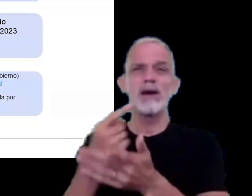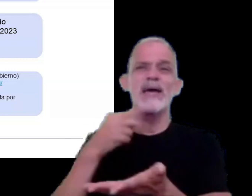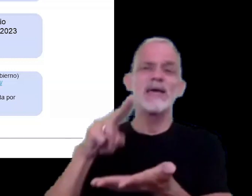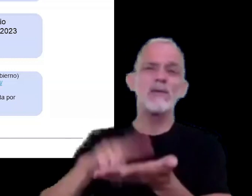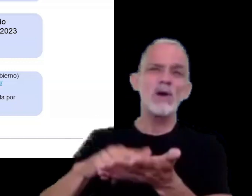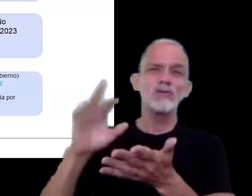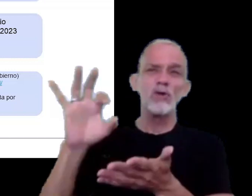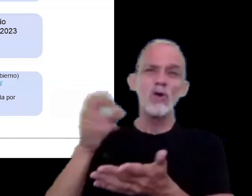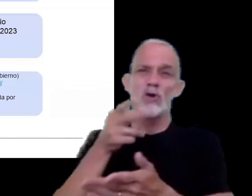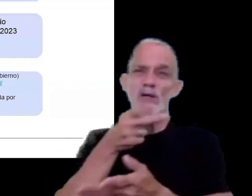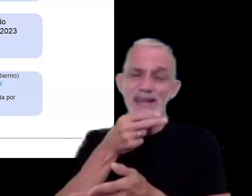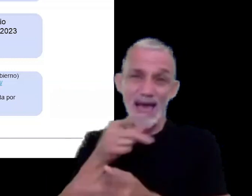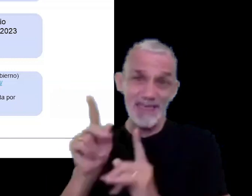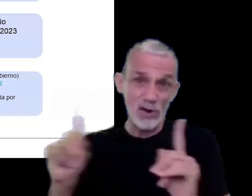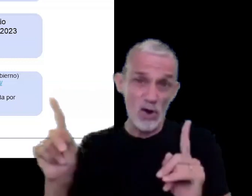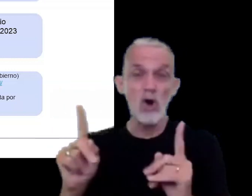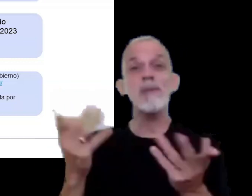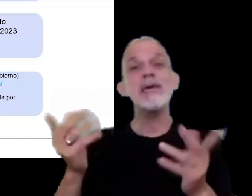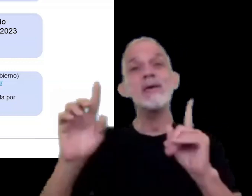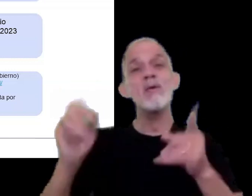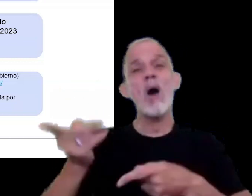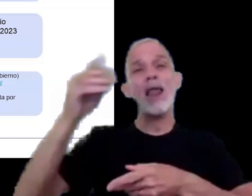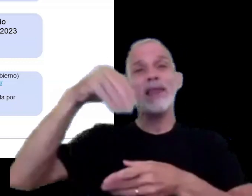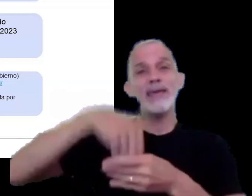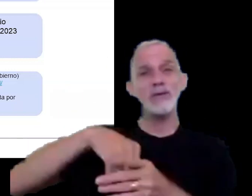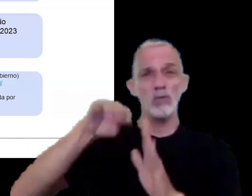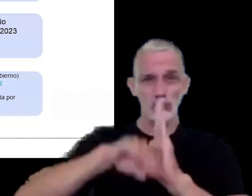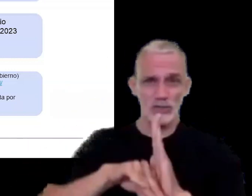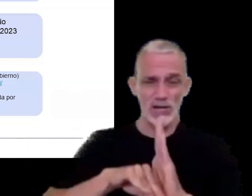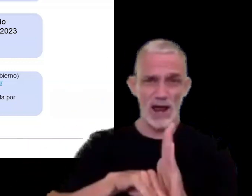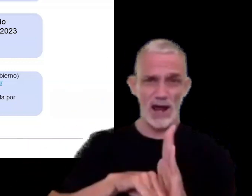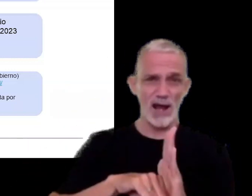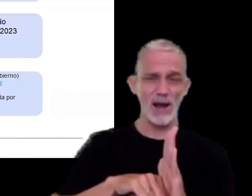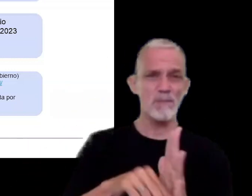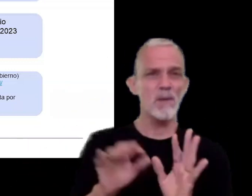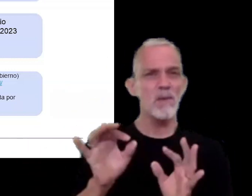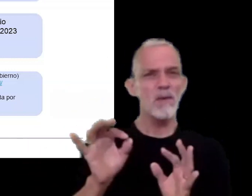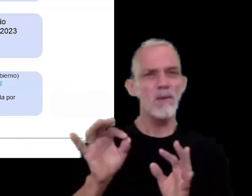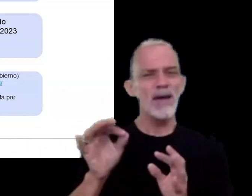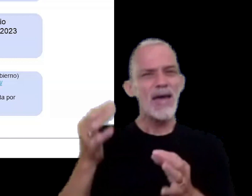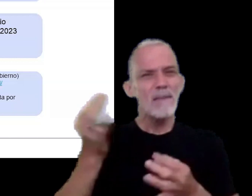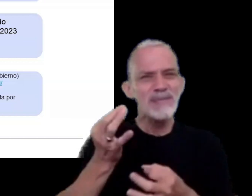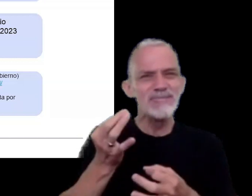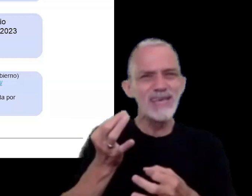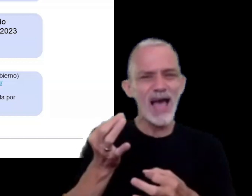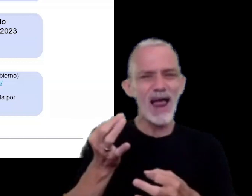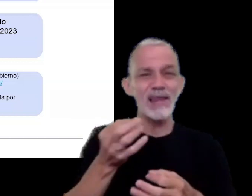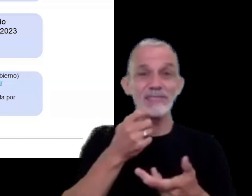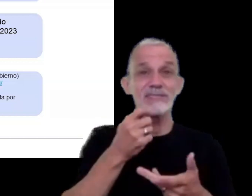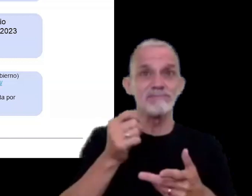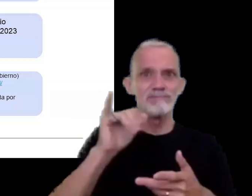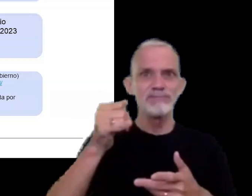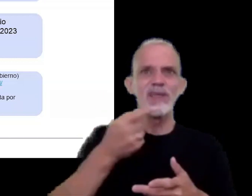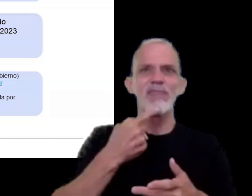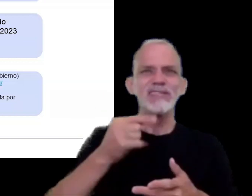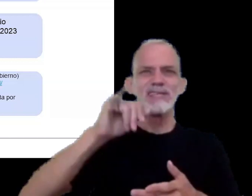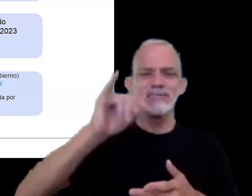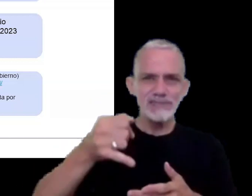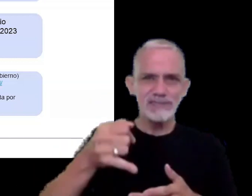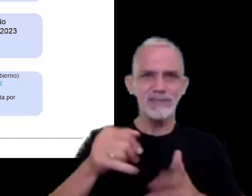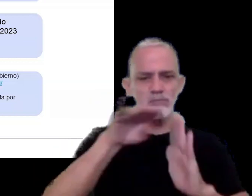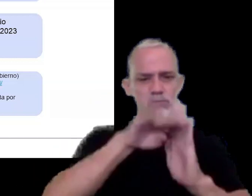tributación incluyan estos regímenes preferentes que si lo determinan mediante